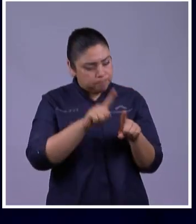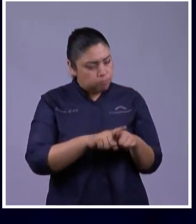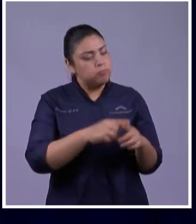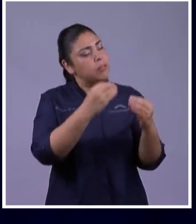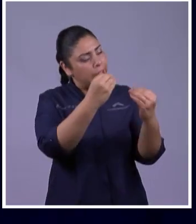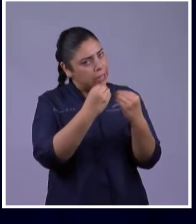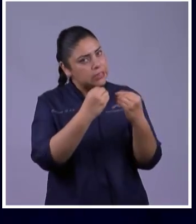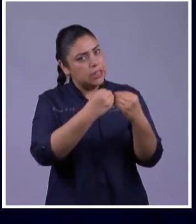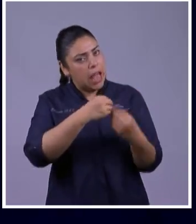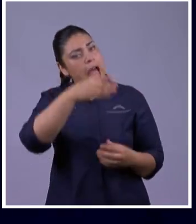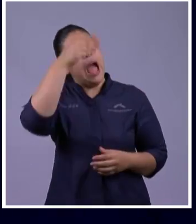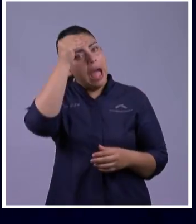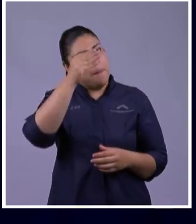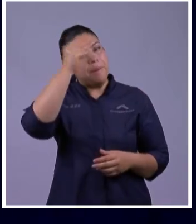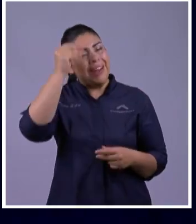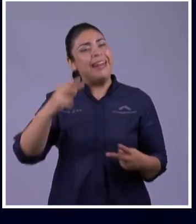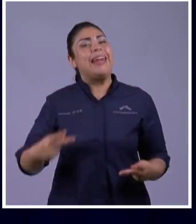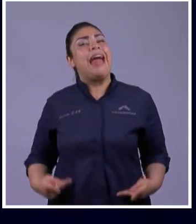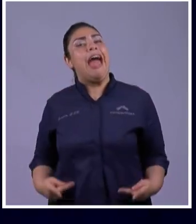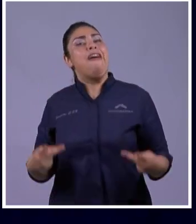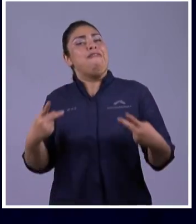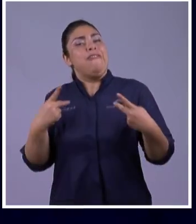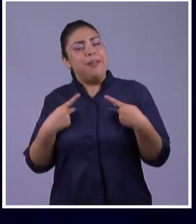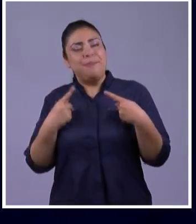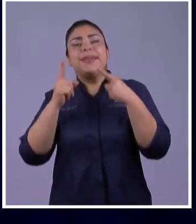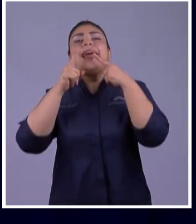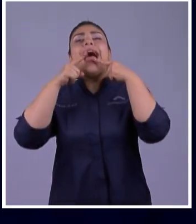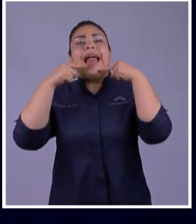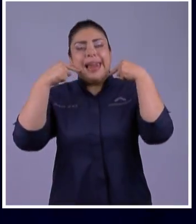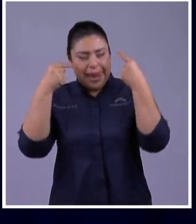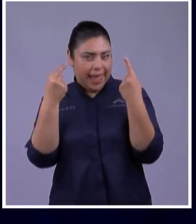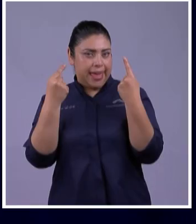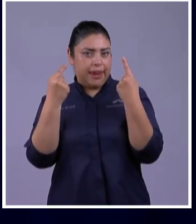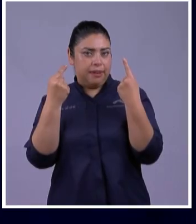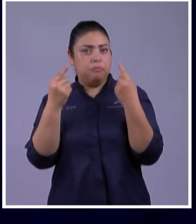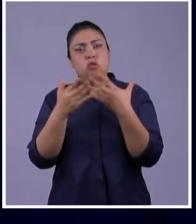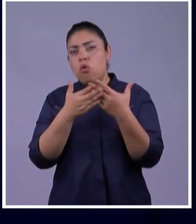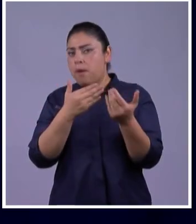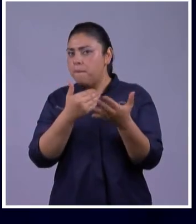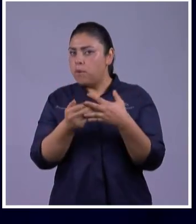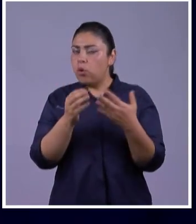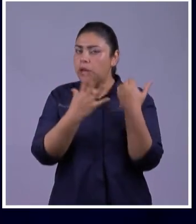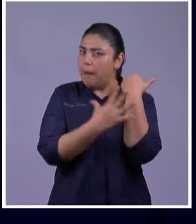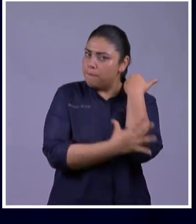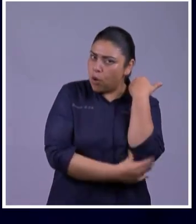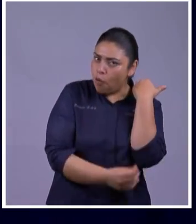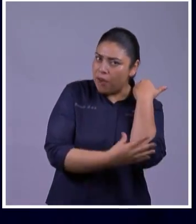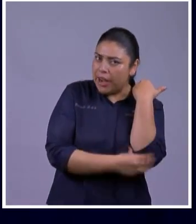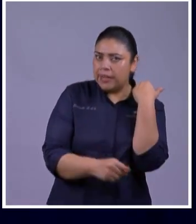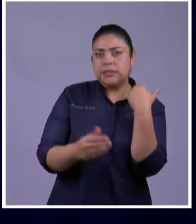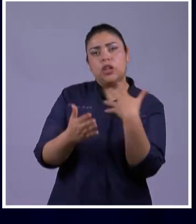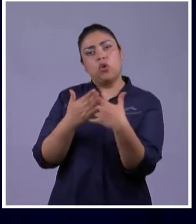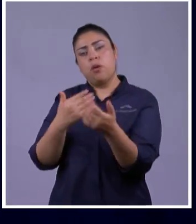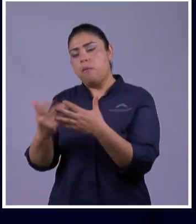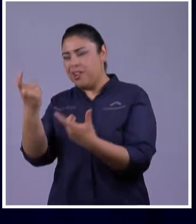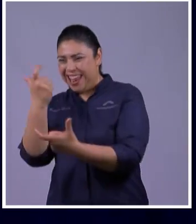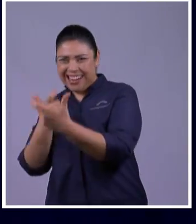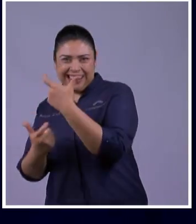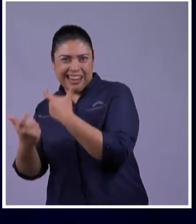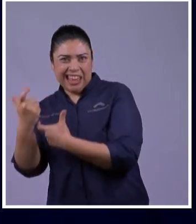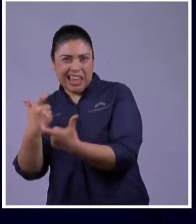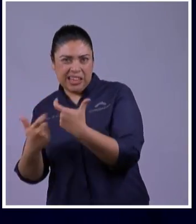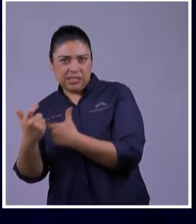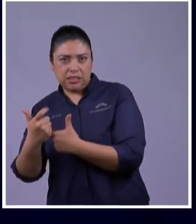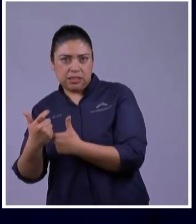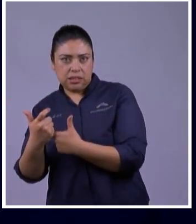por todo he aprendido a vivir y a contentarme cualquiera que sea mi situación en la escasez en la abundancia en el hambre o